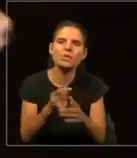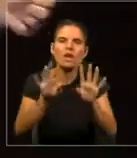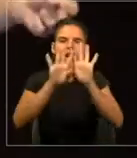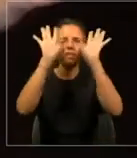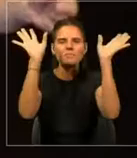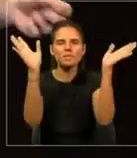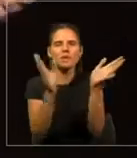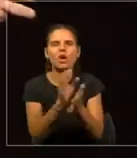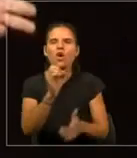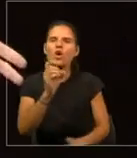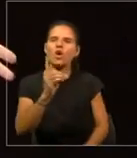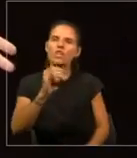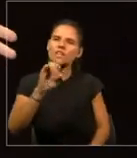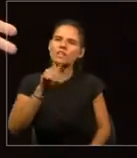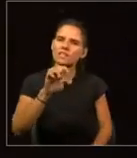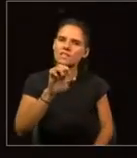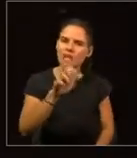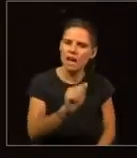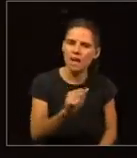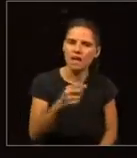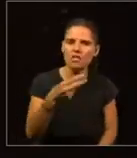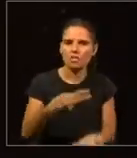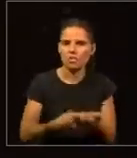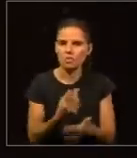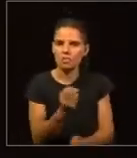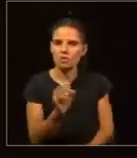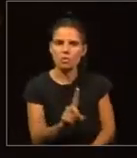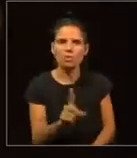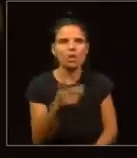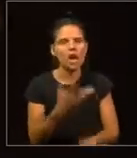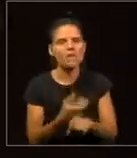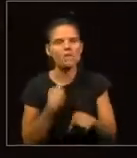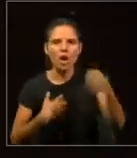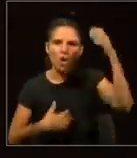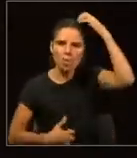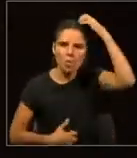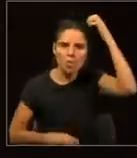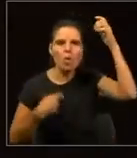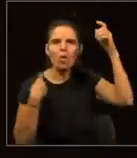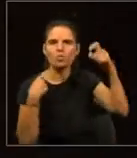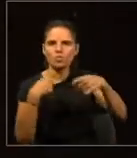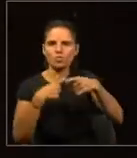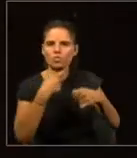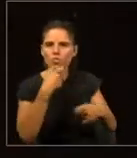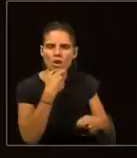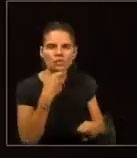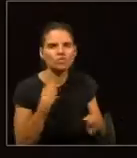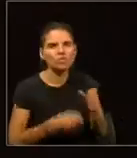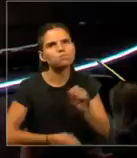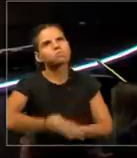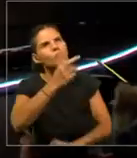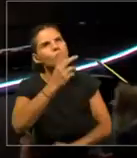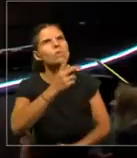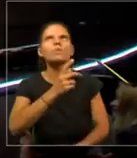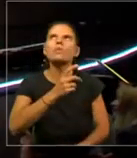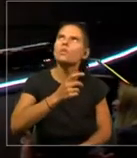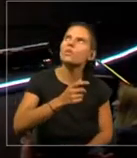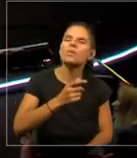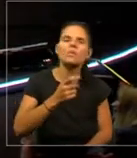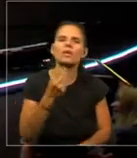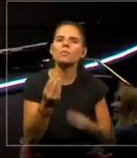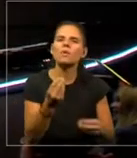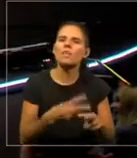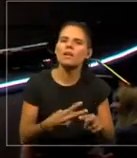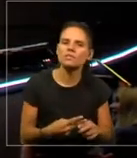el inicio de las herramientas, en donde había un mono tirando al aire un hueso y encontraba que con ese hueso, ¿qué podía hacer? Lo